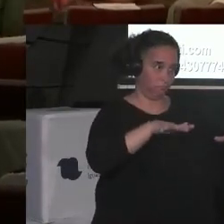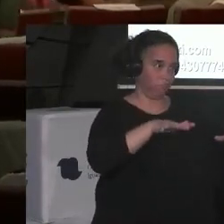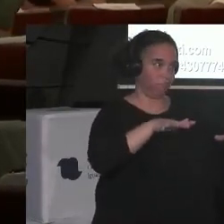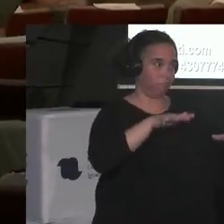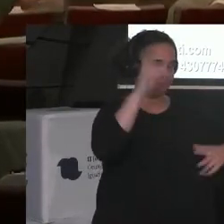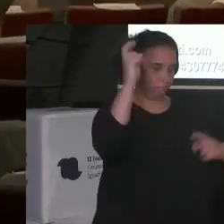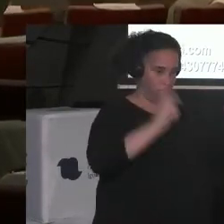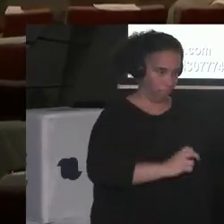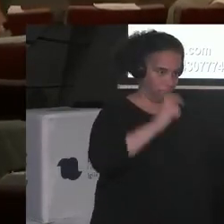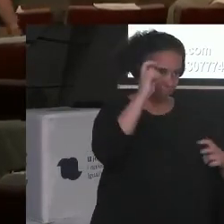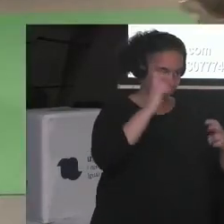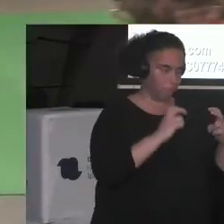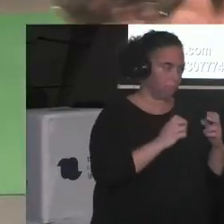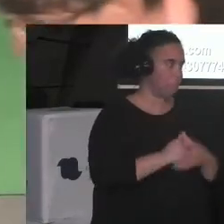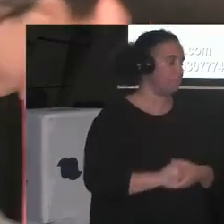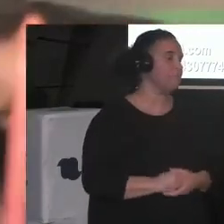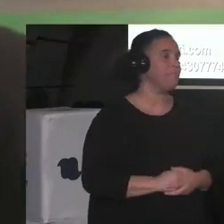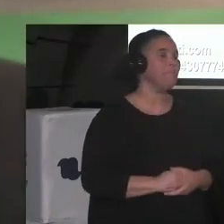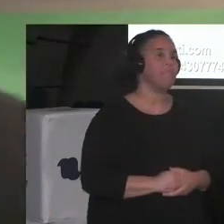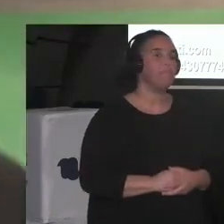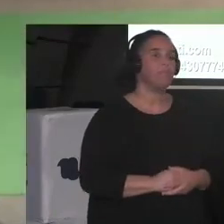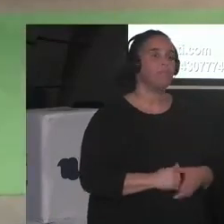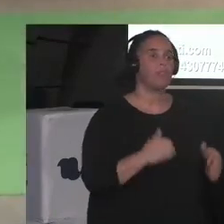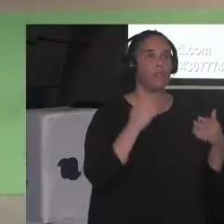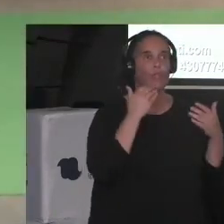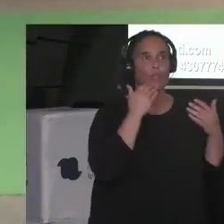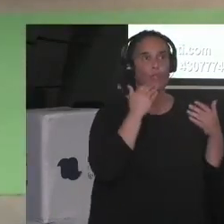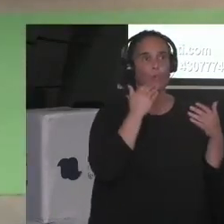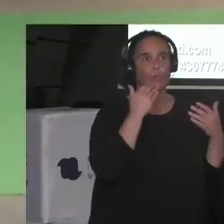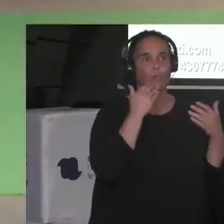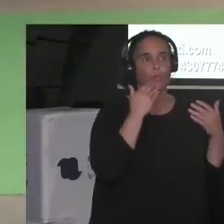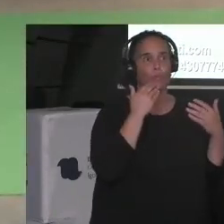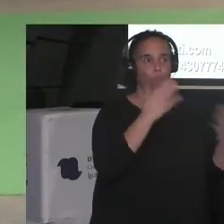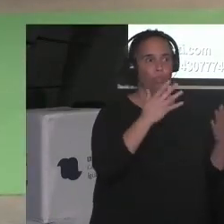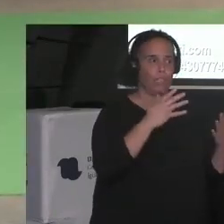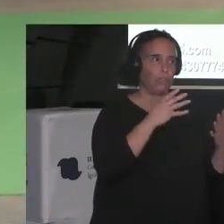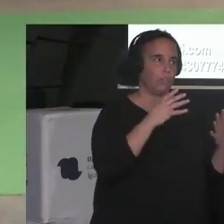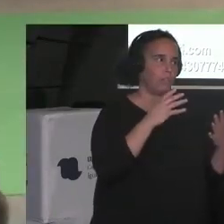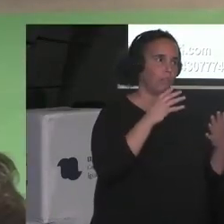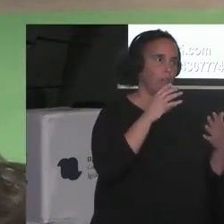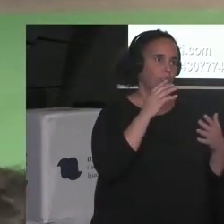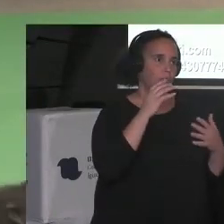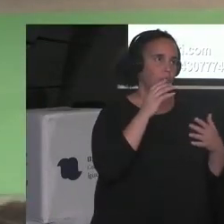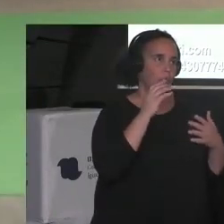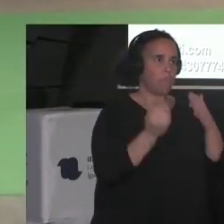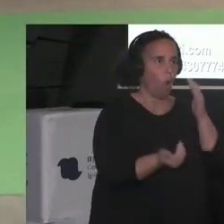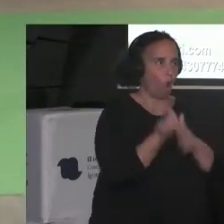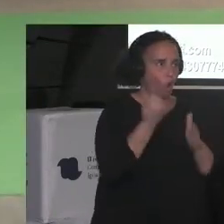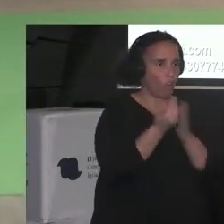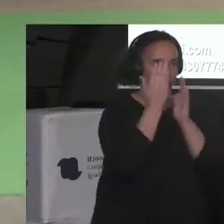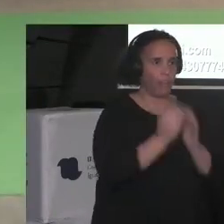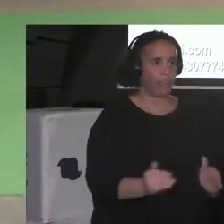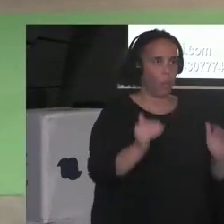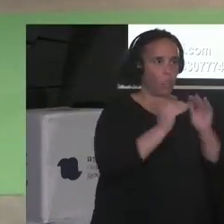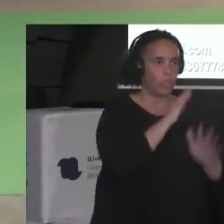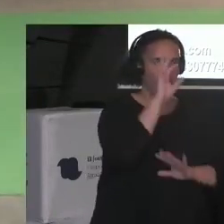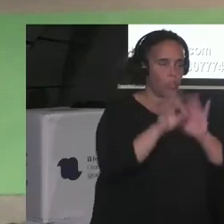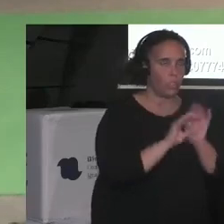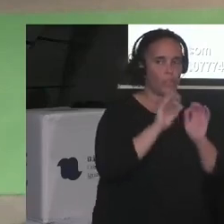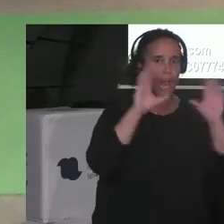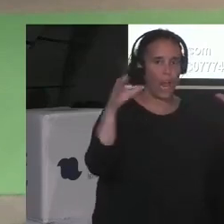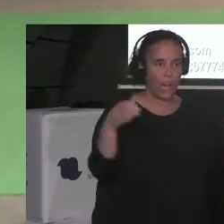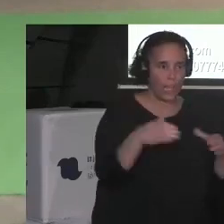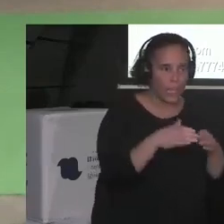estas maravillosas jornadas de igualdad, a todo el equipo, a la